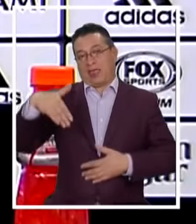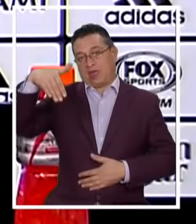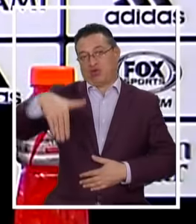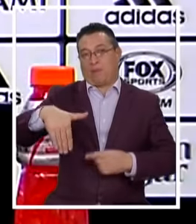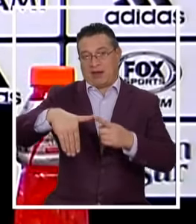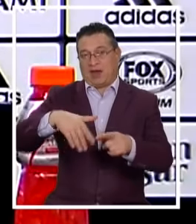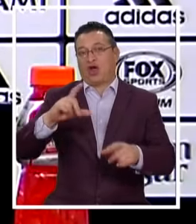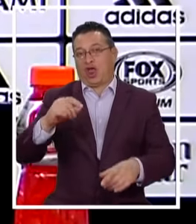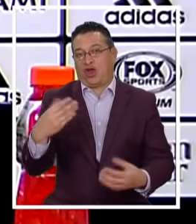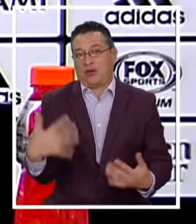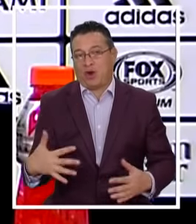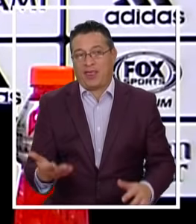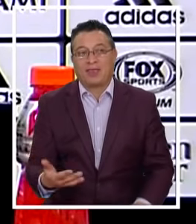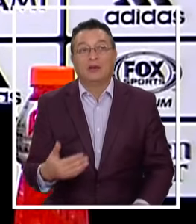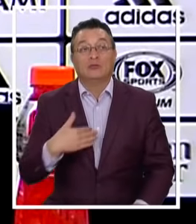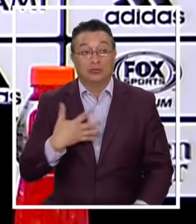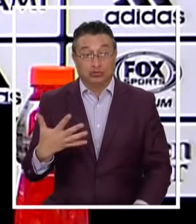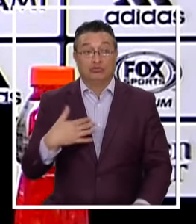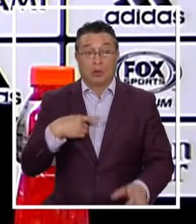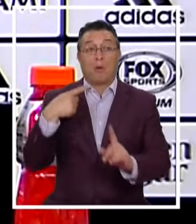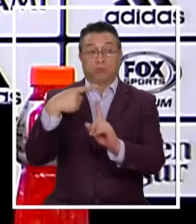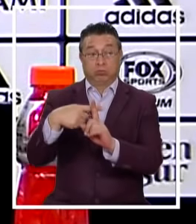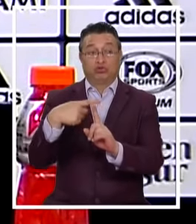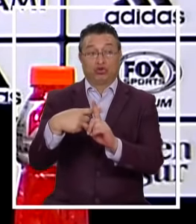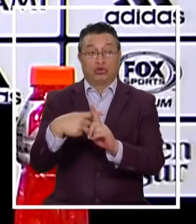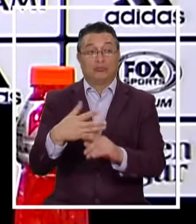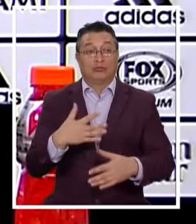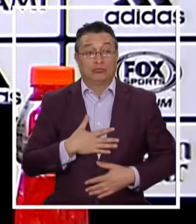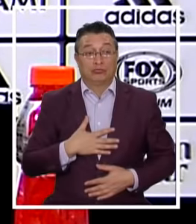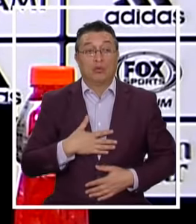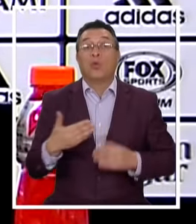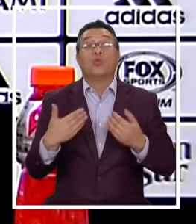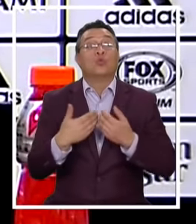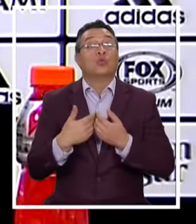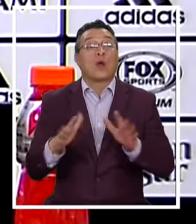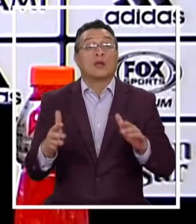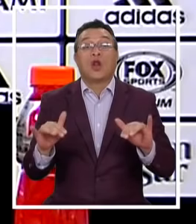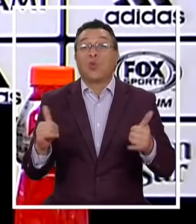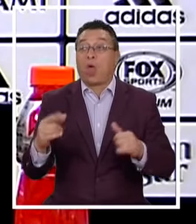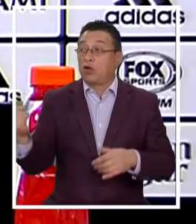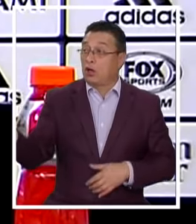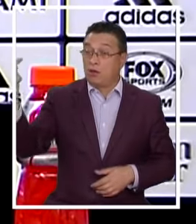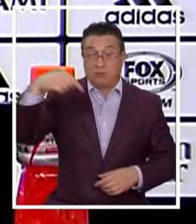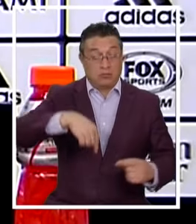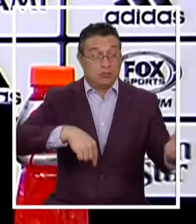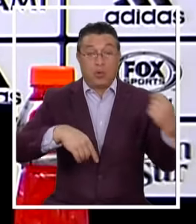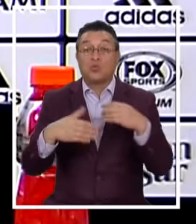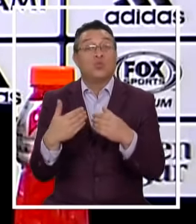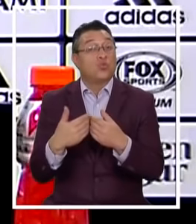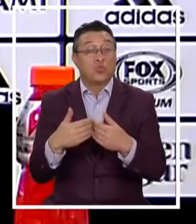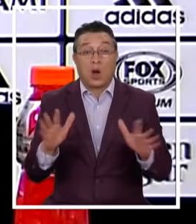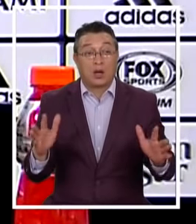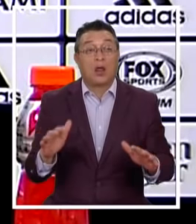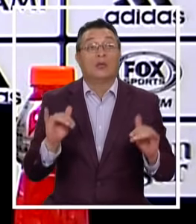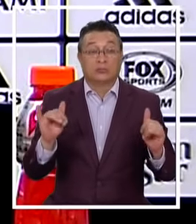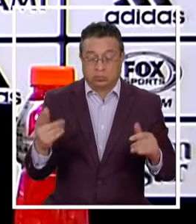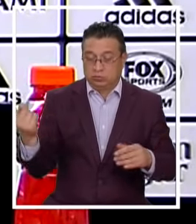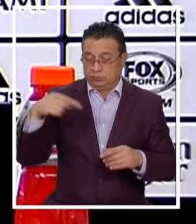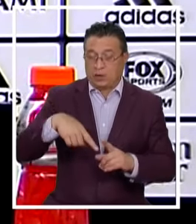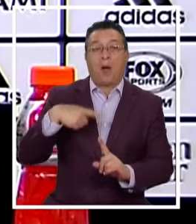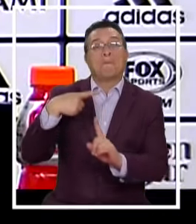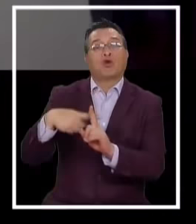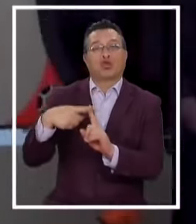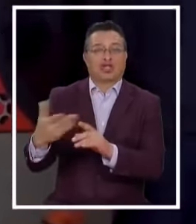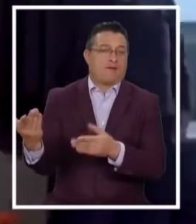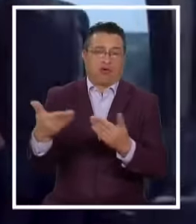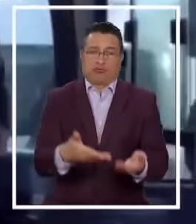Nosotros lo tomamos Muy positivo Ya que Cualquier jugador Que venga Va a ser para aportar